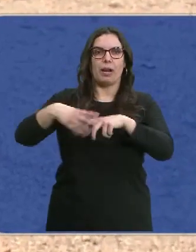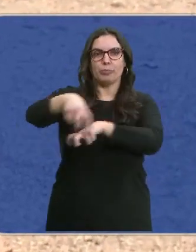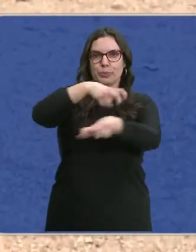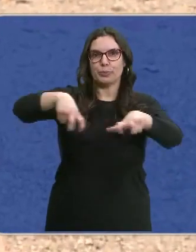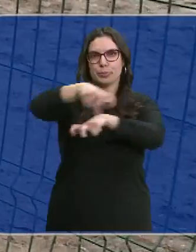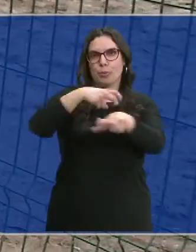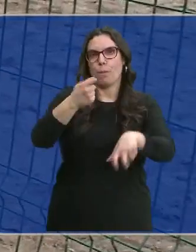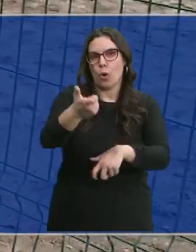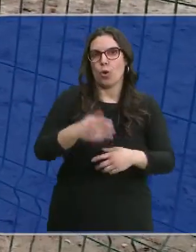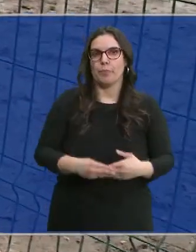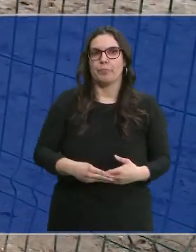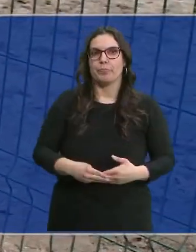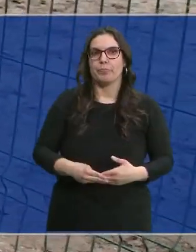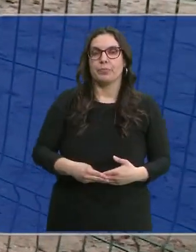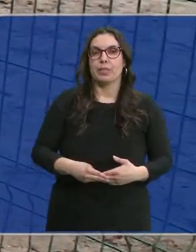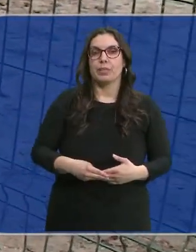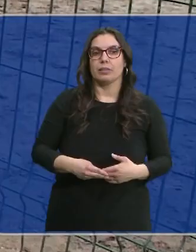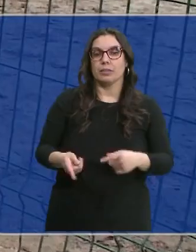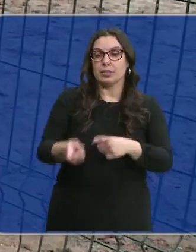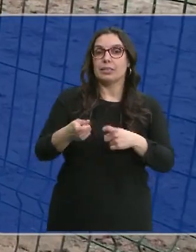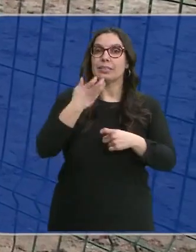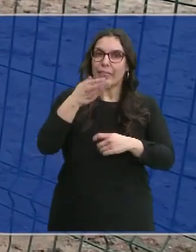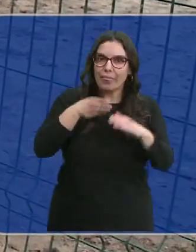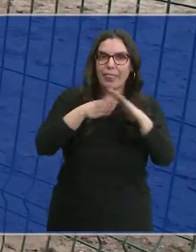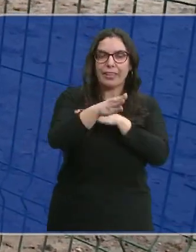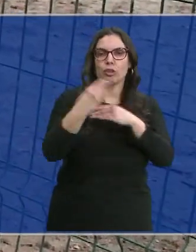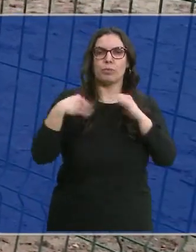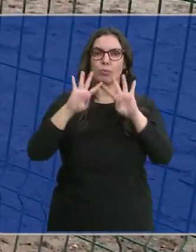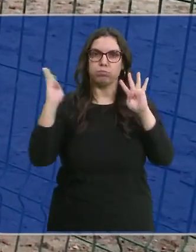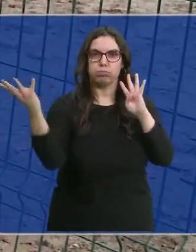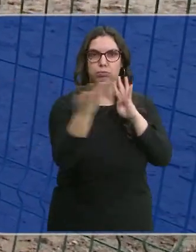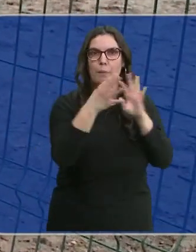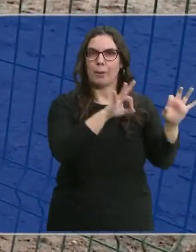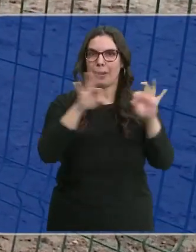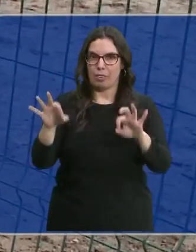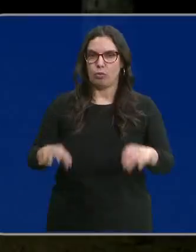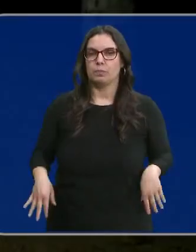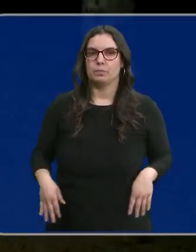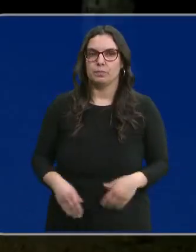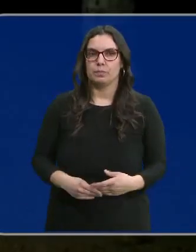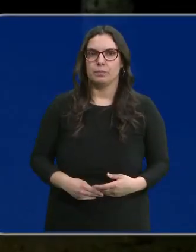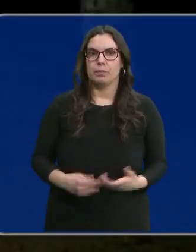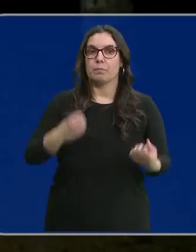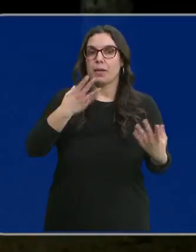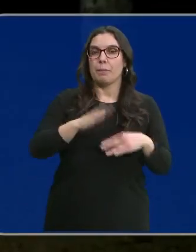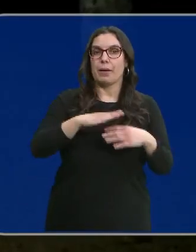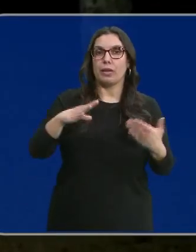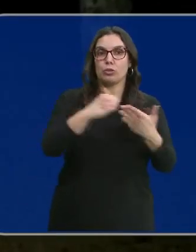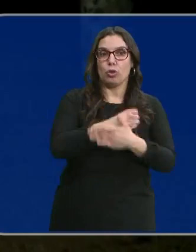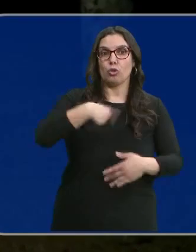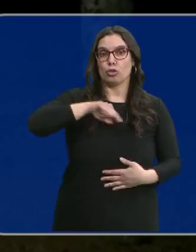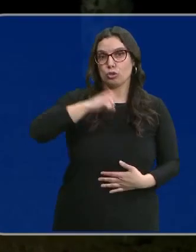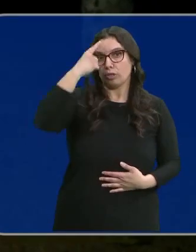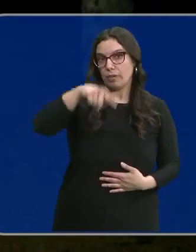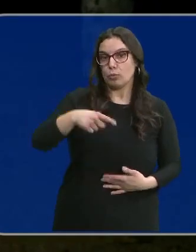desahoguen un poco. Les sueltan de la correa una vez que han entrado a un lugar habilitado para ellos. Es bien para todos. Los que estamos aquí